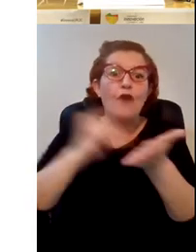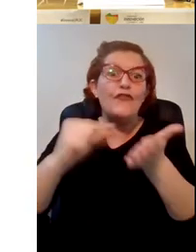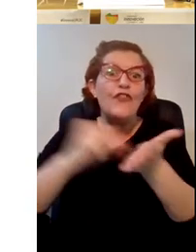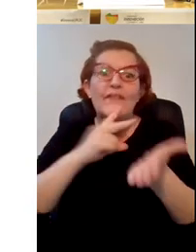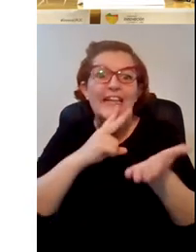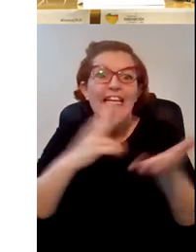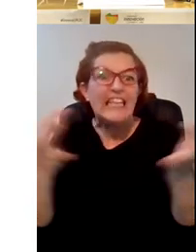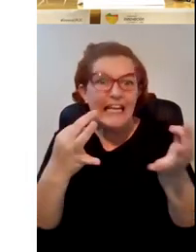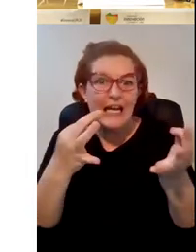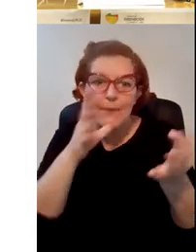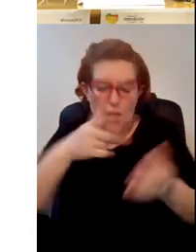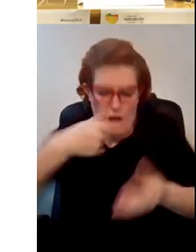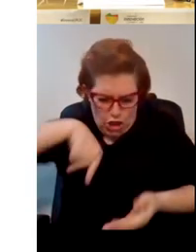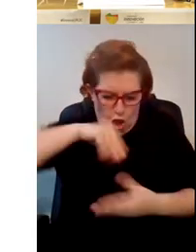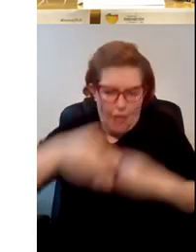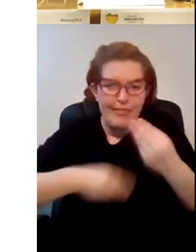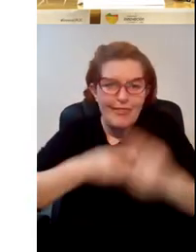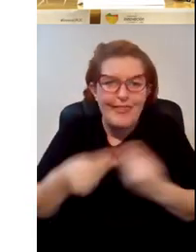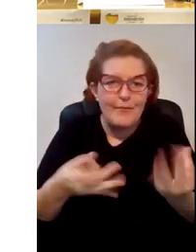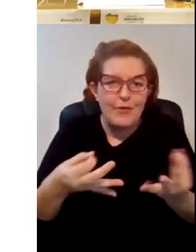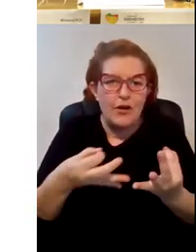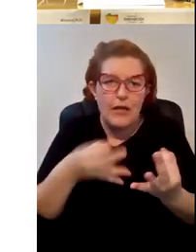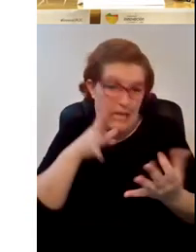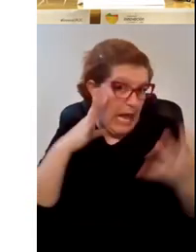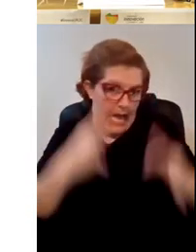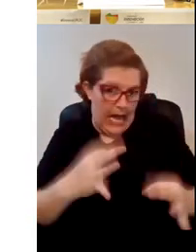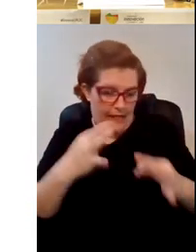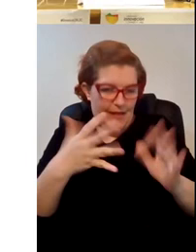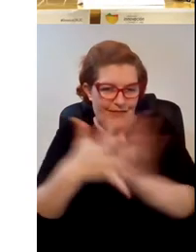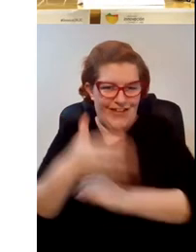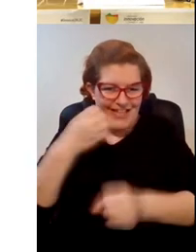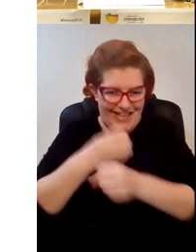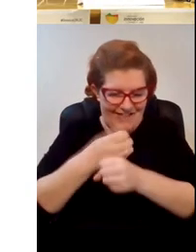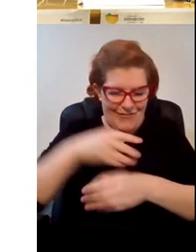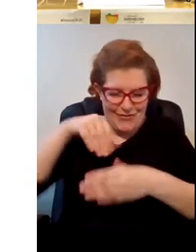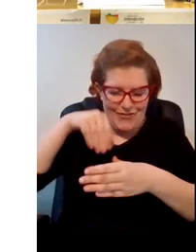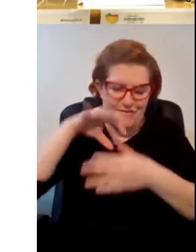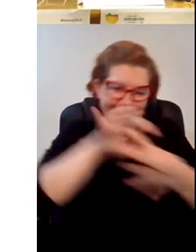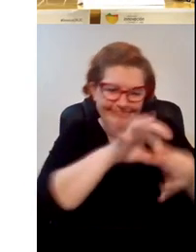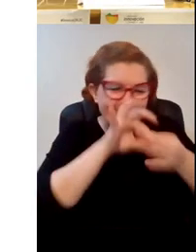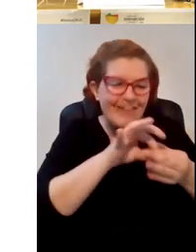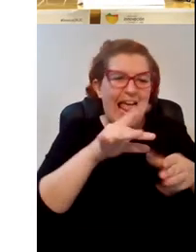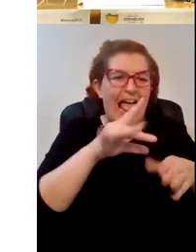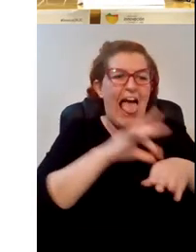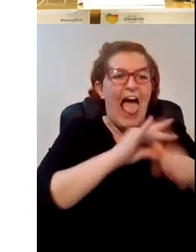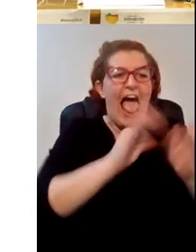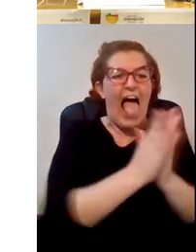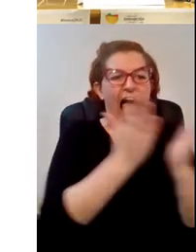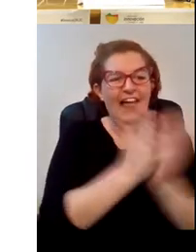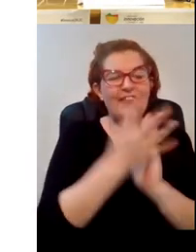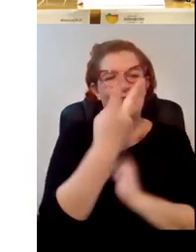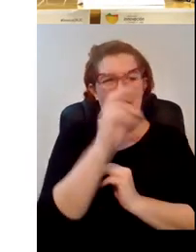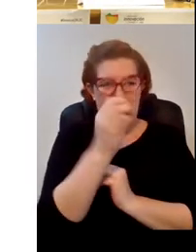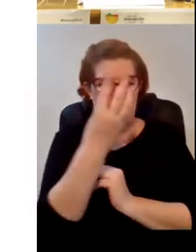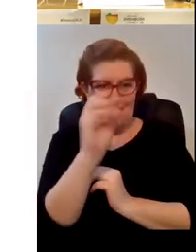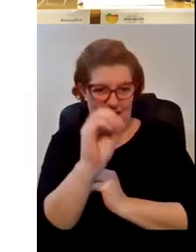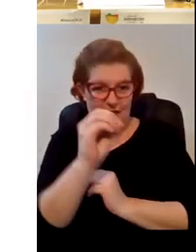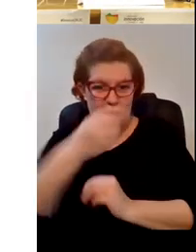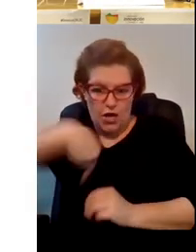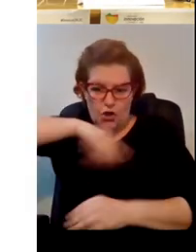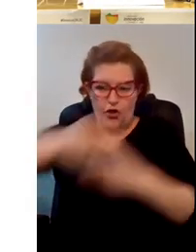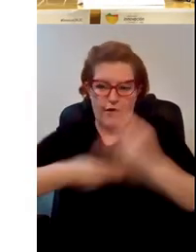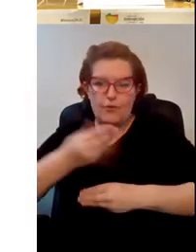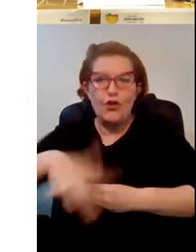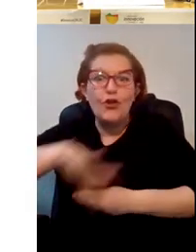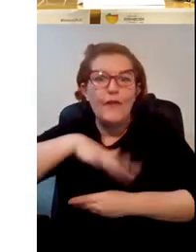sabéis que hacemos en ella en realidad trabajamos desde la agenda 2030 desde donde lo hacemos en la